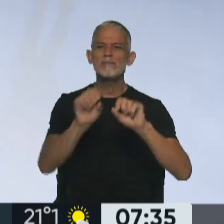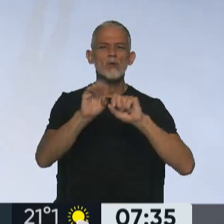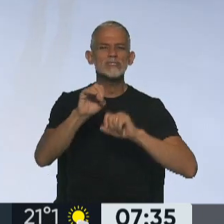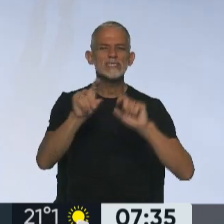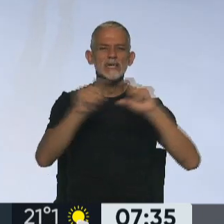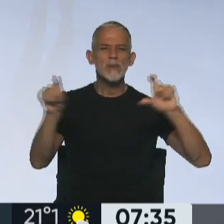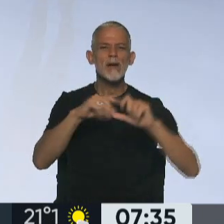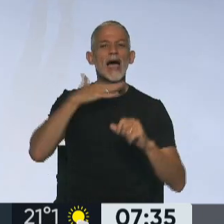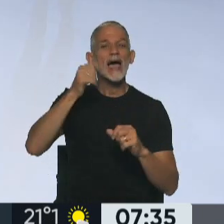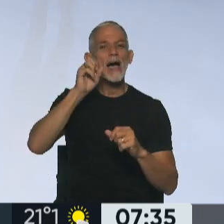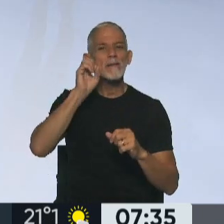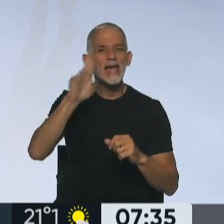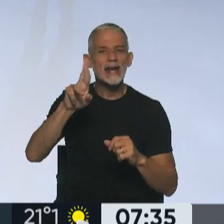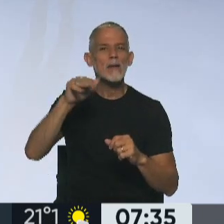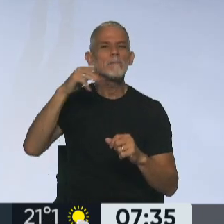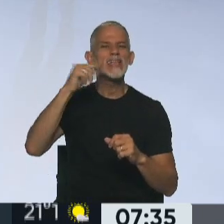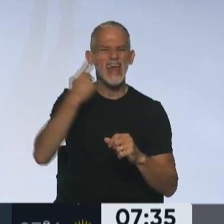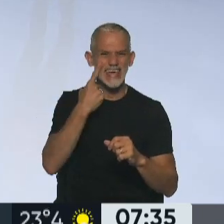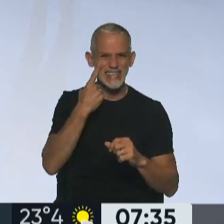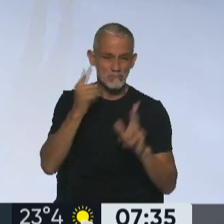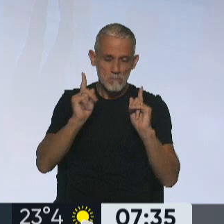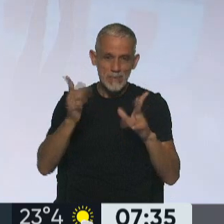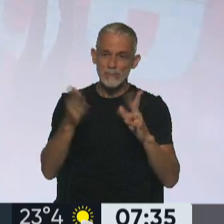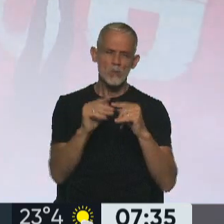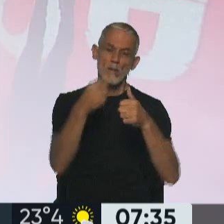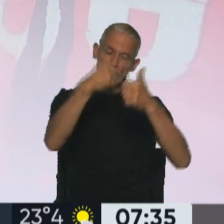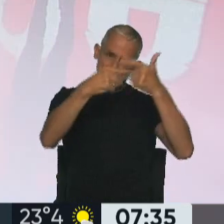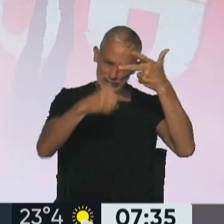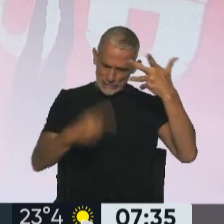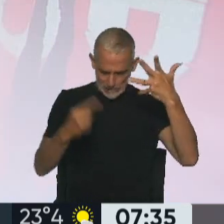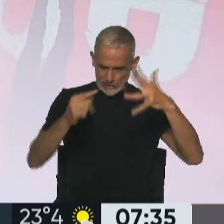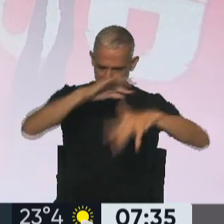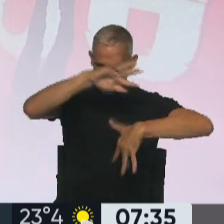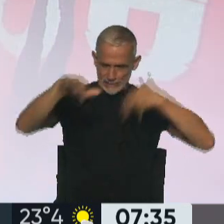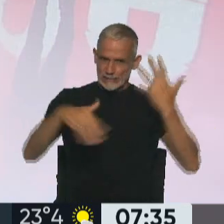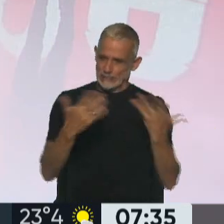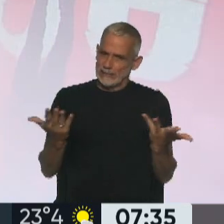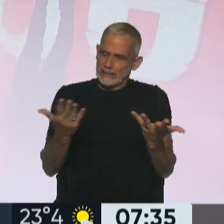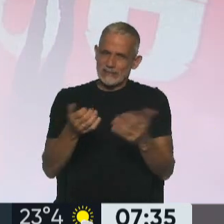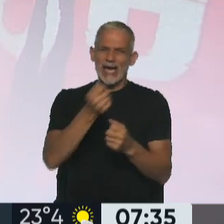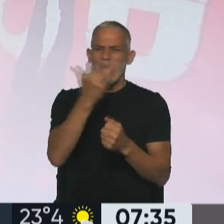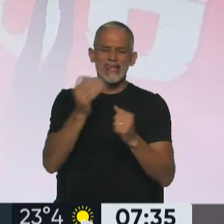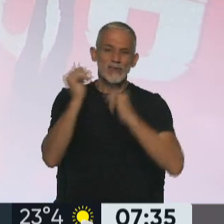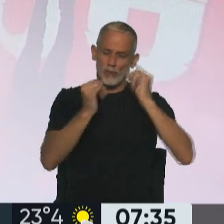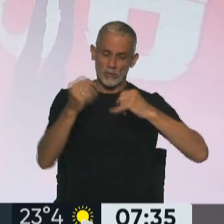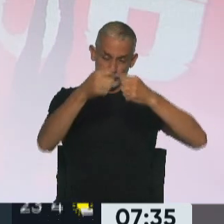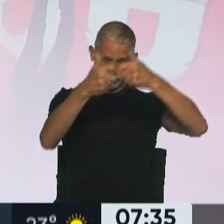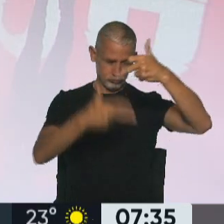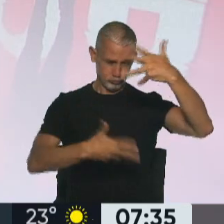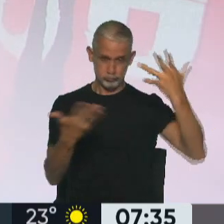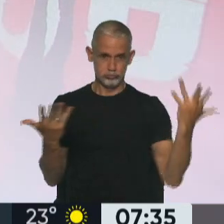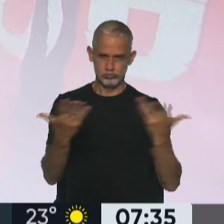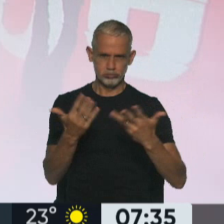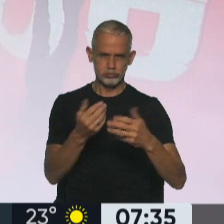Javier Milei. Son muchas cuentas, ya se va a ir ordenando la cantidad de información. Realmente ayer se hacía un